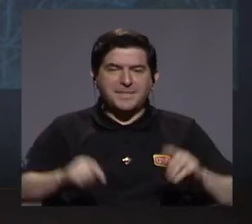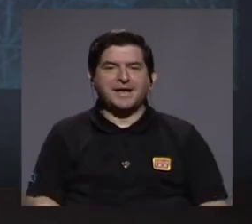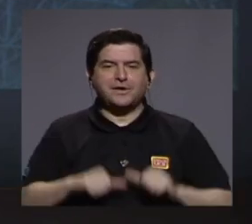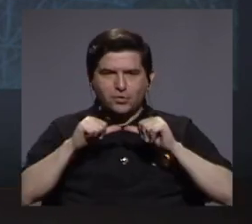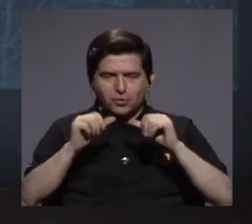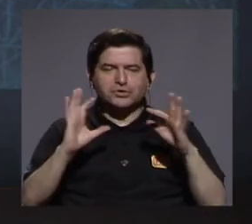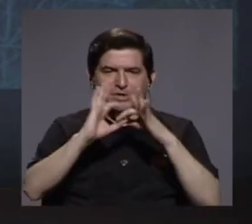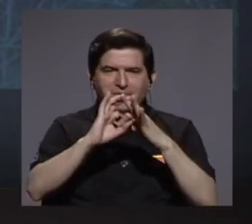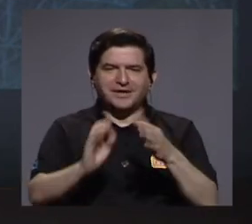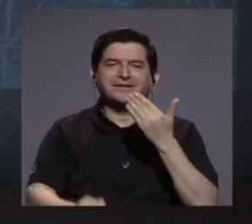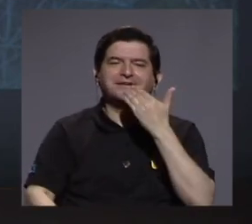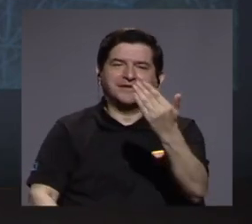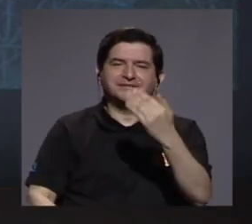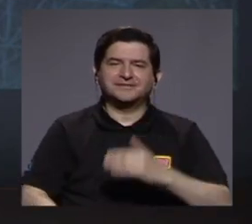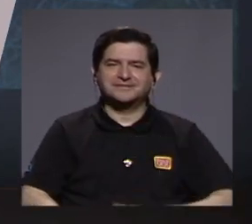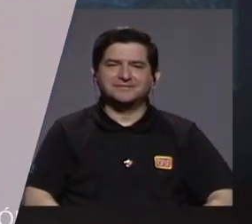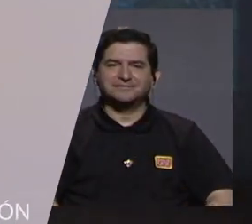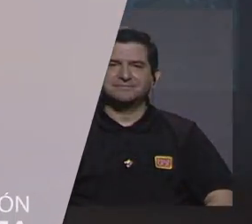estar más juntos. Muchas gracias.